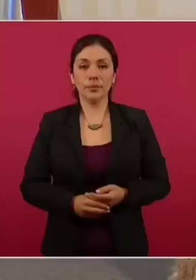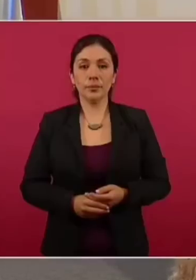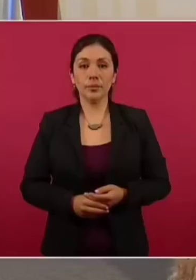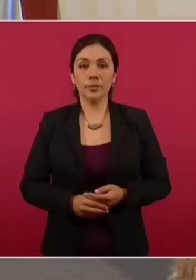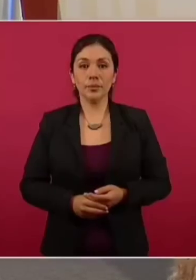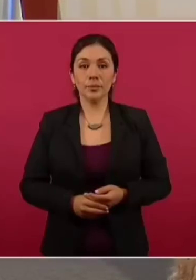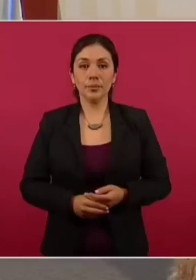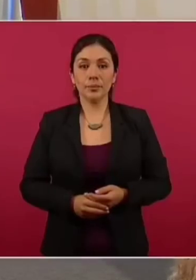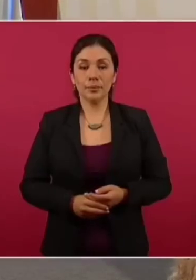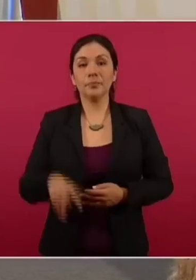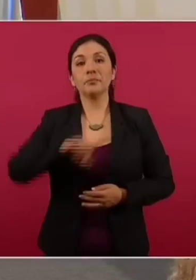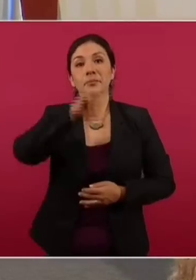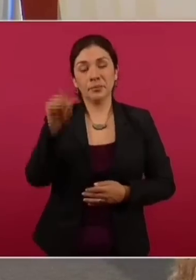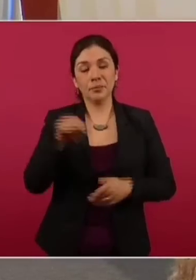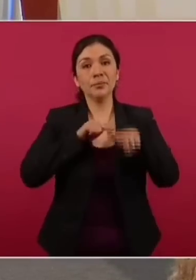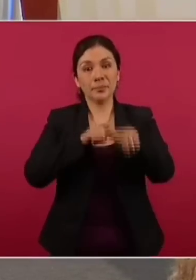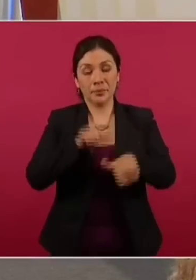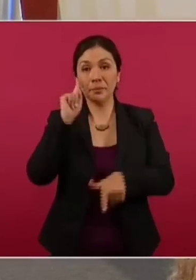Continúa,